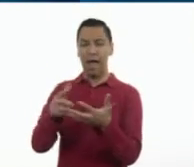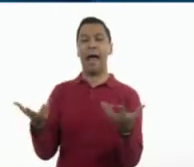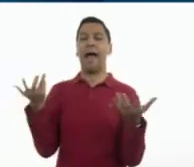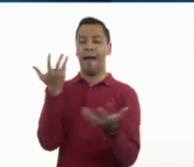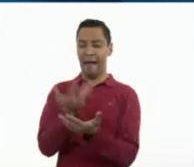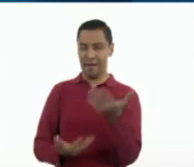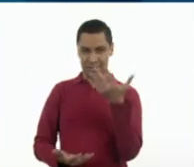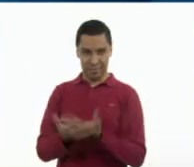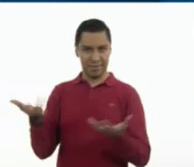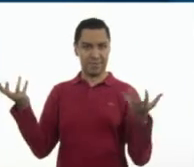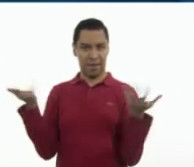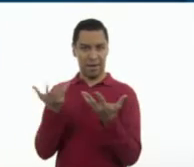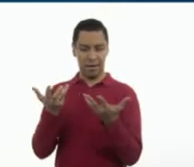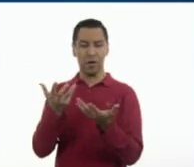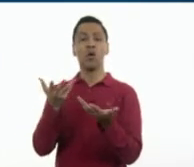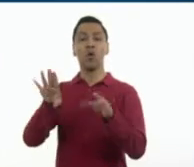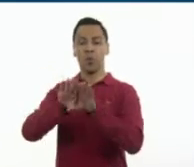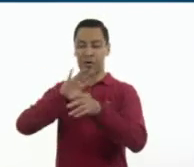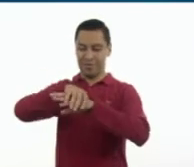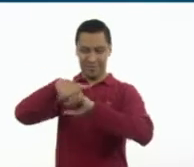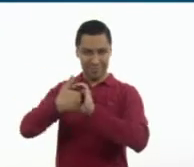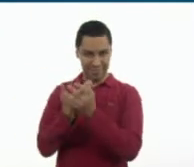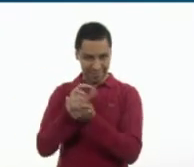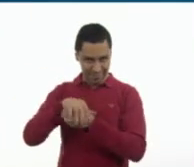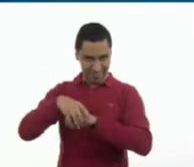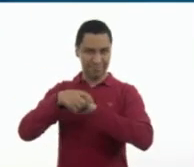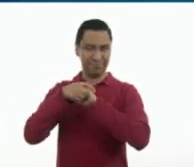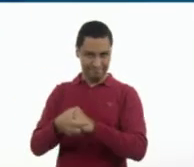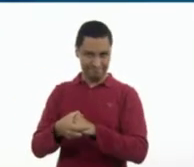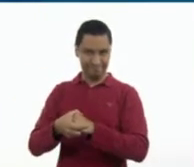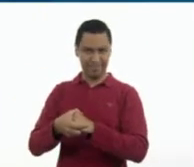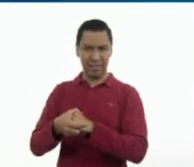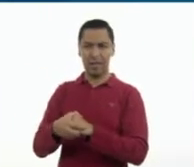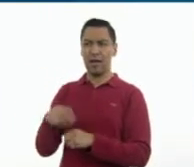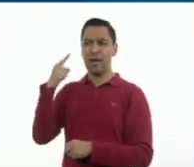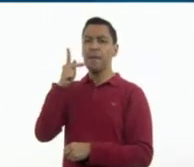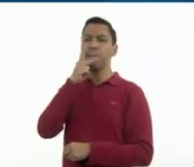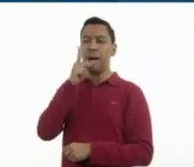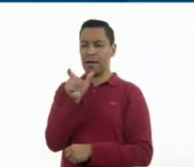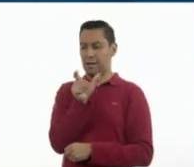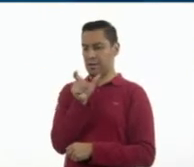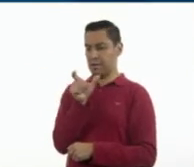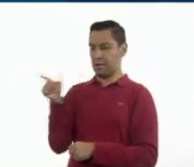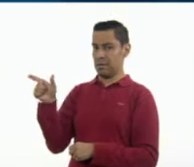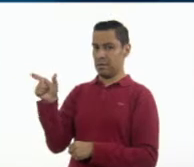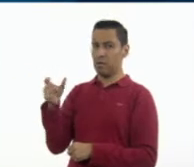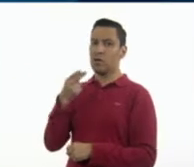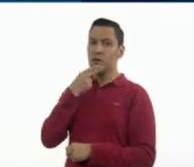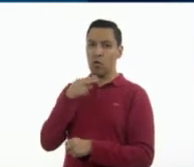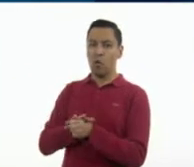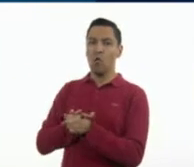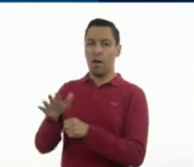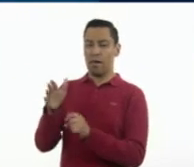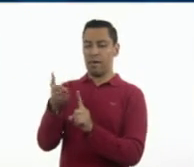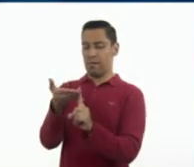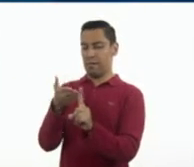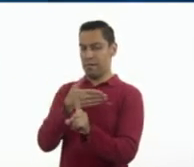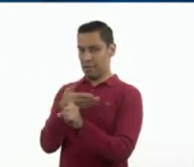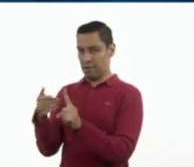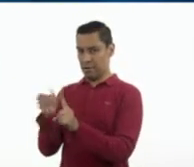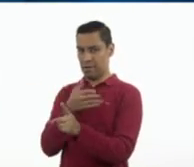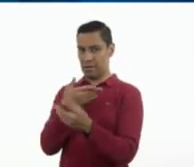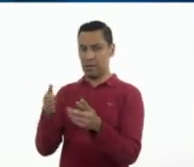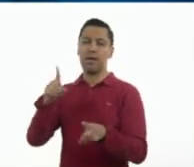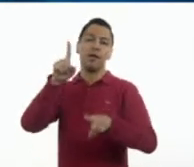específica que es el lavado de manos. ¿Qué frase retórica usaron? Vemos, esto depende